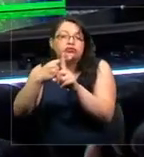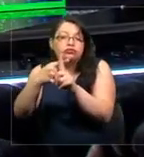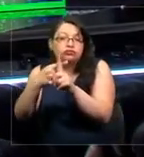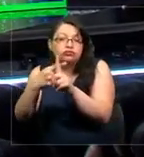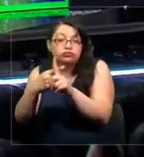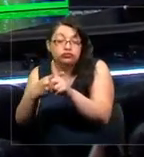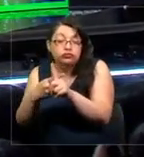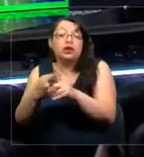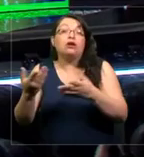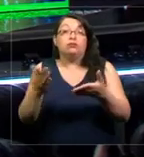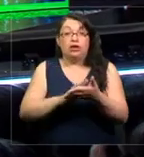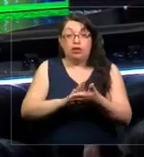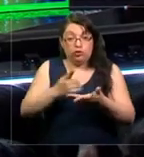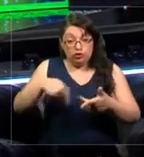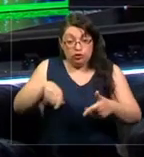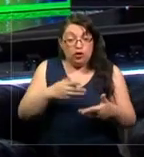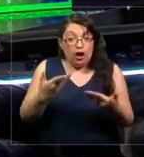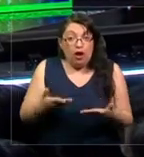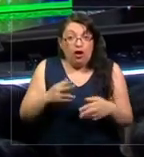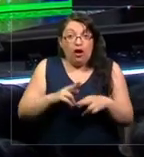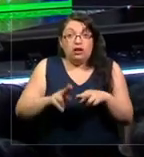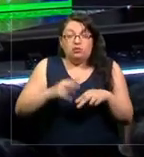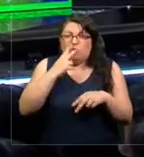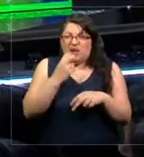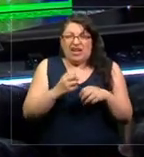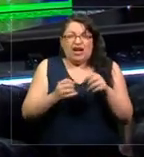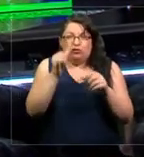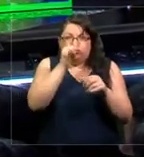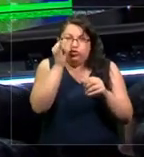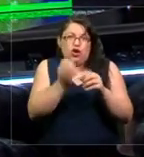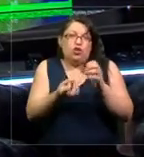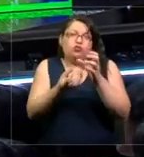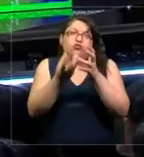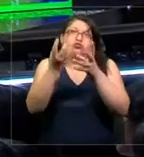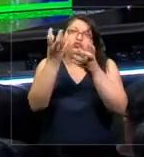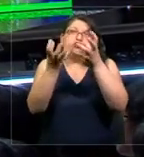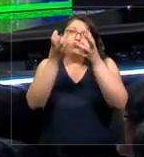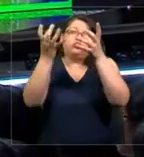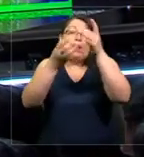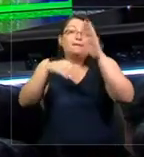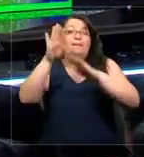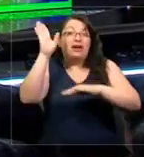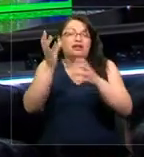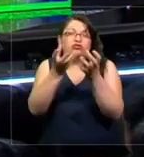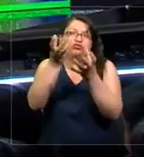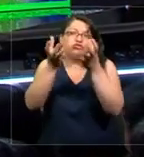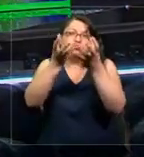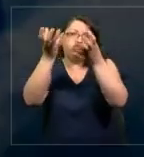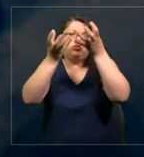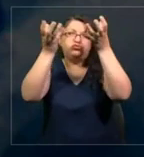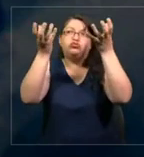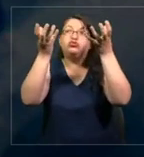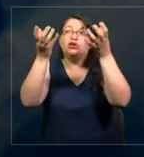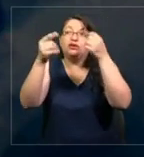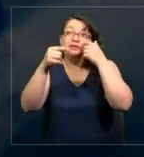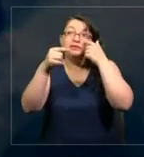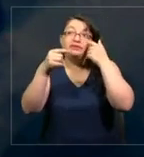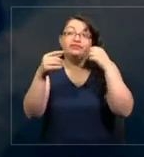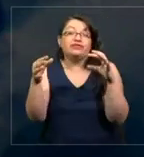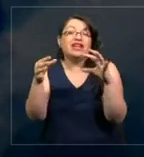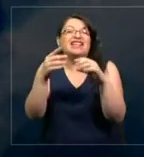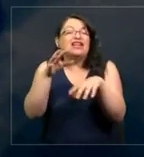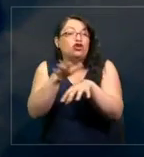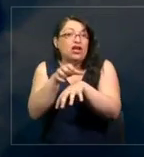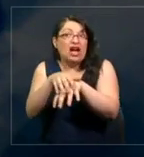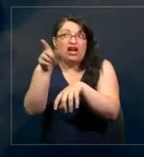emitimos más, lo que está en amarillo más que lo que está en naranjo, está asociado a concentraciones más altas, a